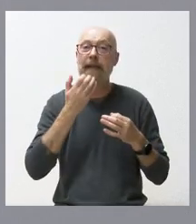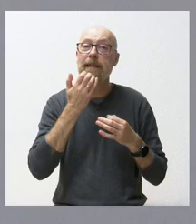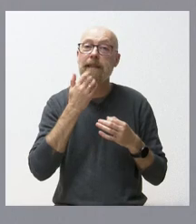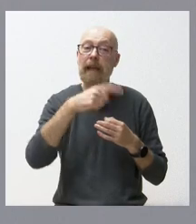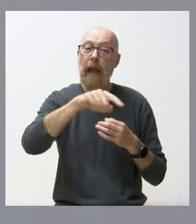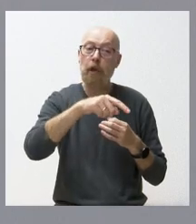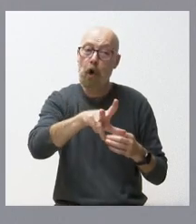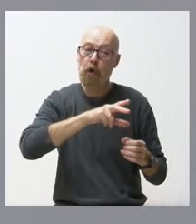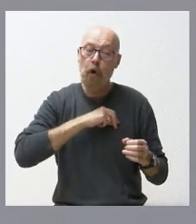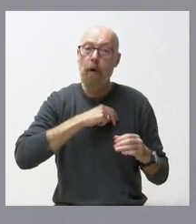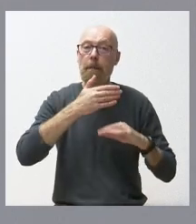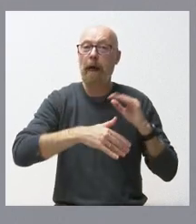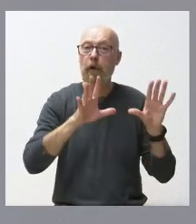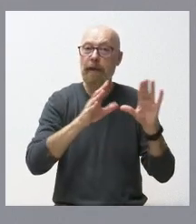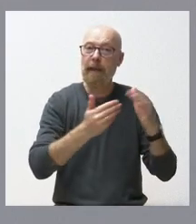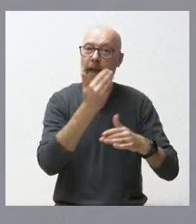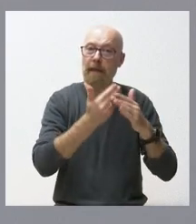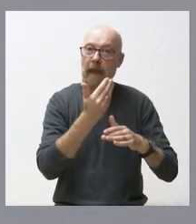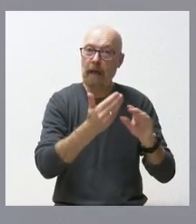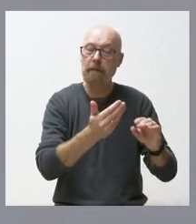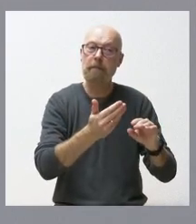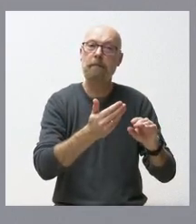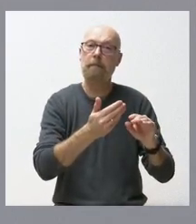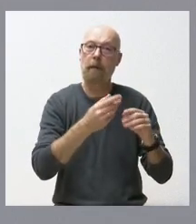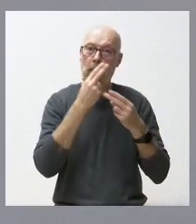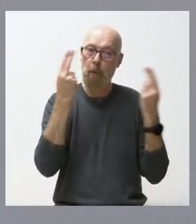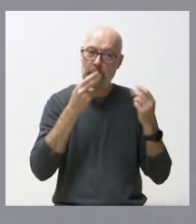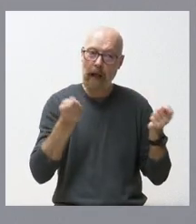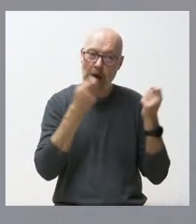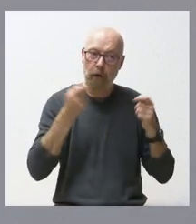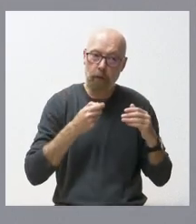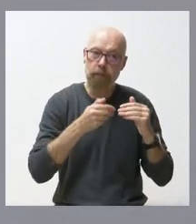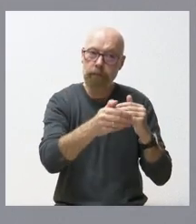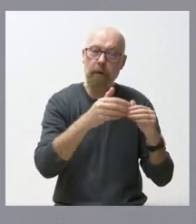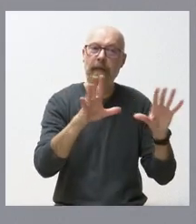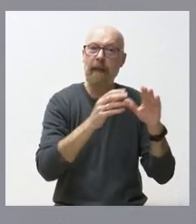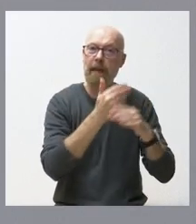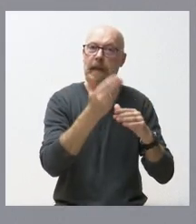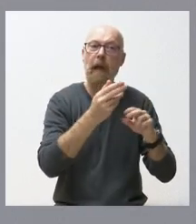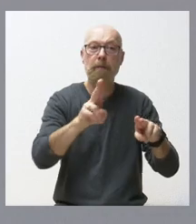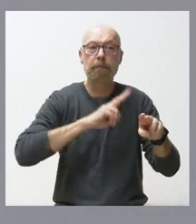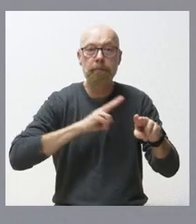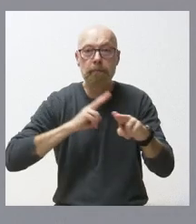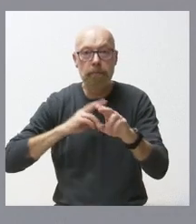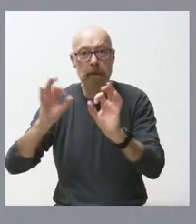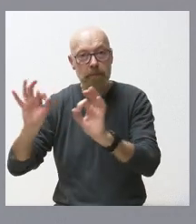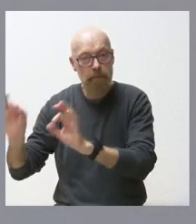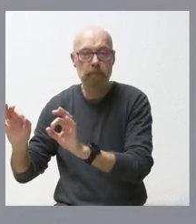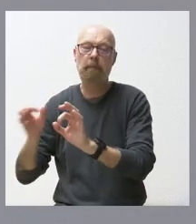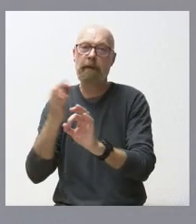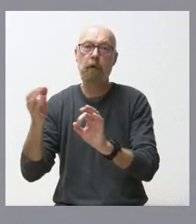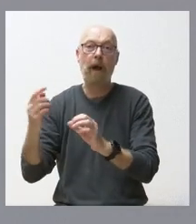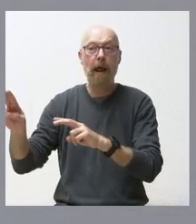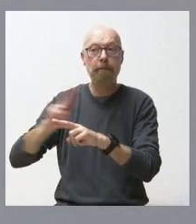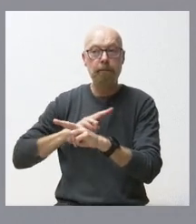expresamente en el plazo de días siguientes de la publicación en el boletín. Por tanto, para facilitar todo publicamos en el boletín la relación de beneficiarios y salvo que alguien lo rechace